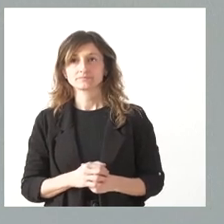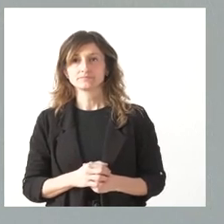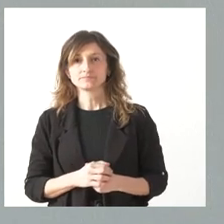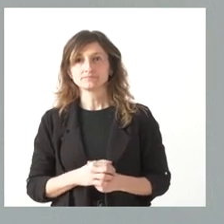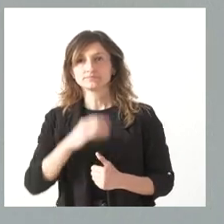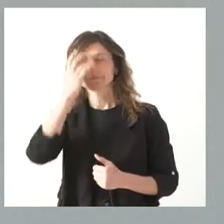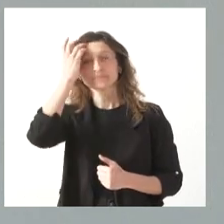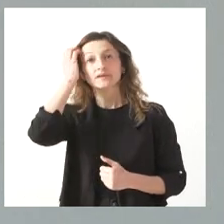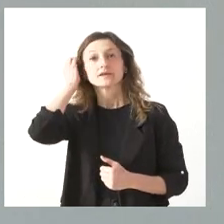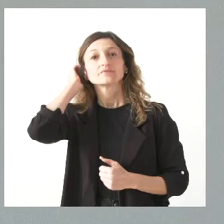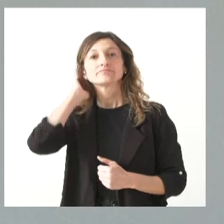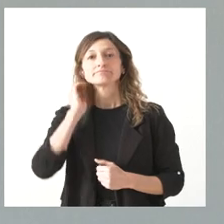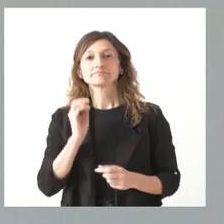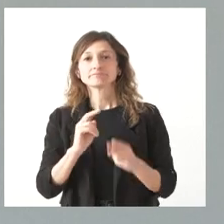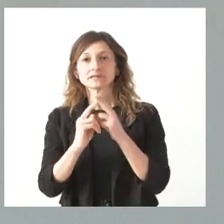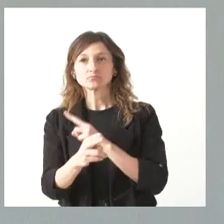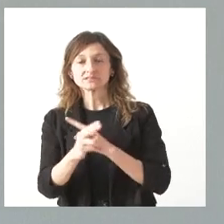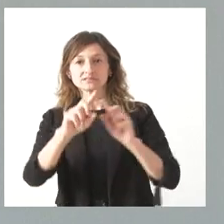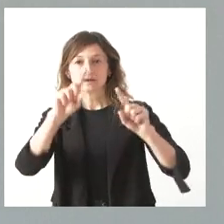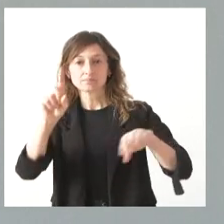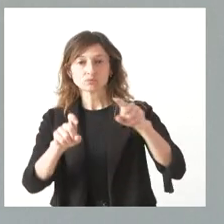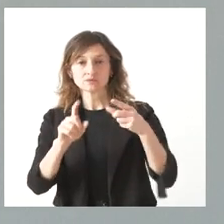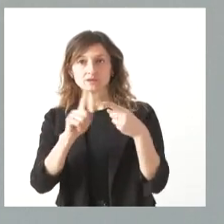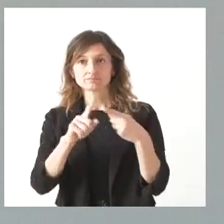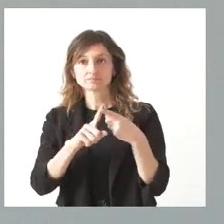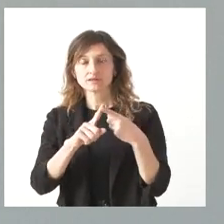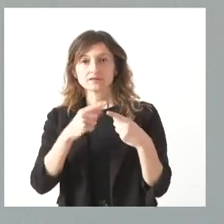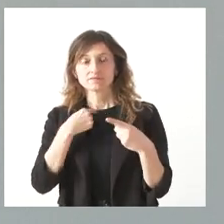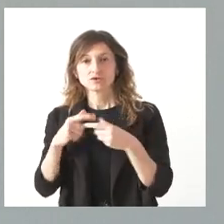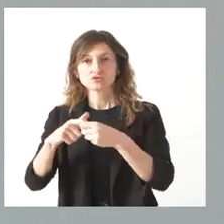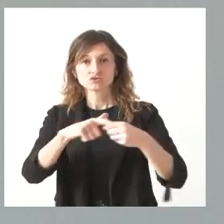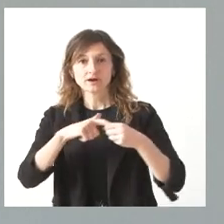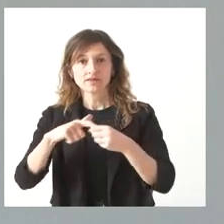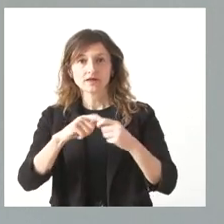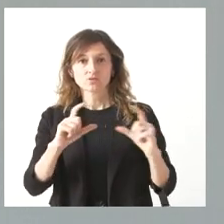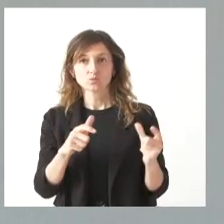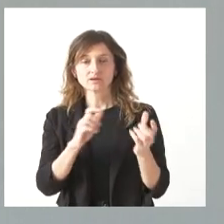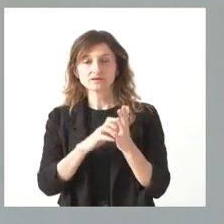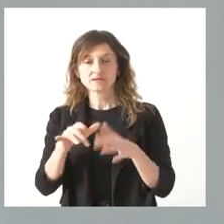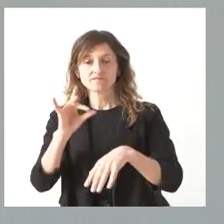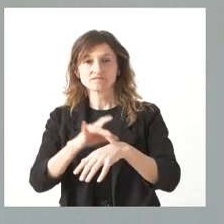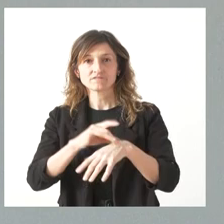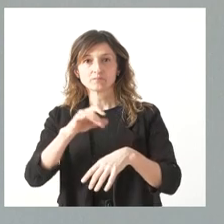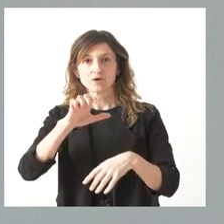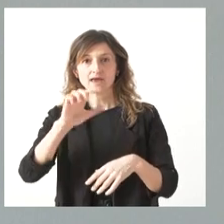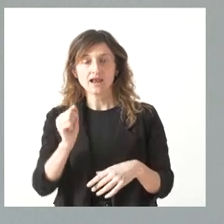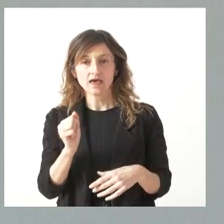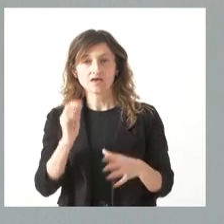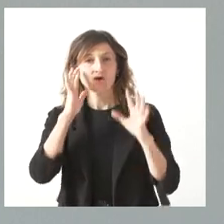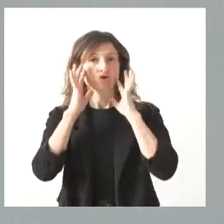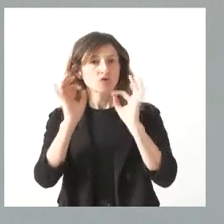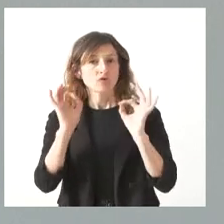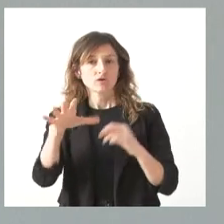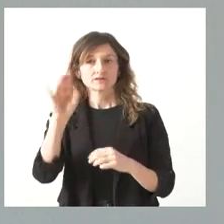Sobre el primer asunto, desde aquí comienzo mostrando nuestra solidaridad y la de la Junta de Castilla y León con los enfermos de ELA y, lógicamente,